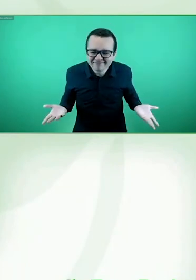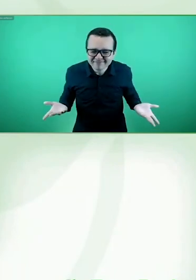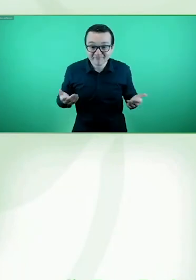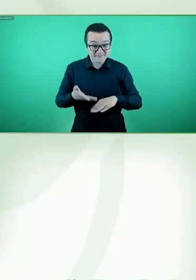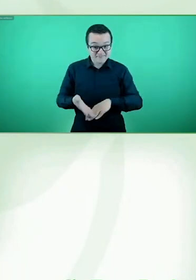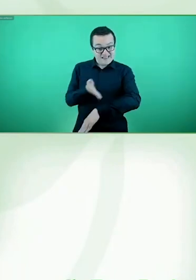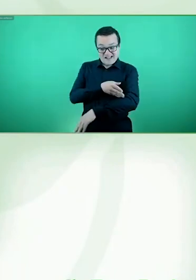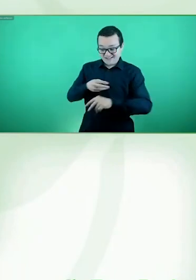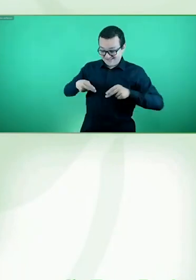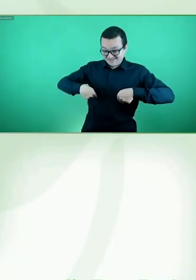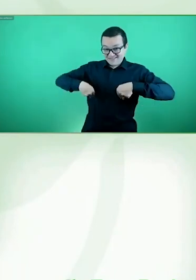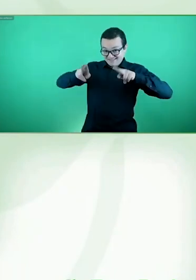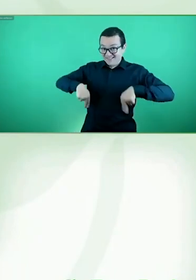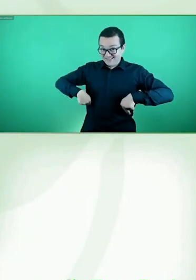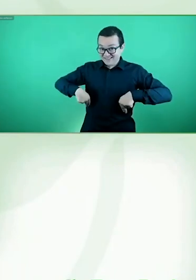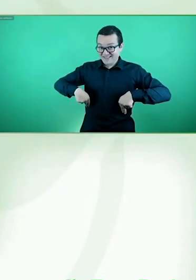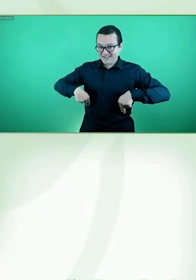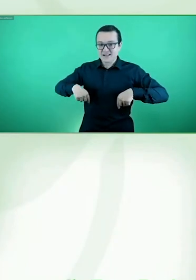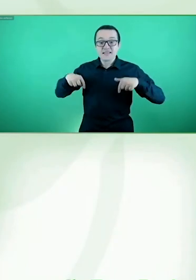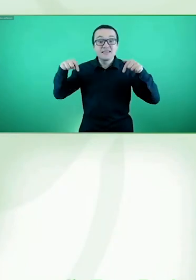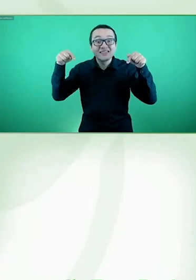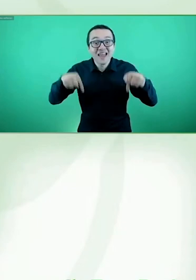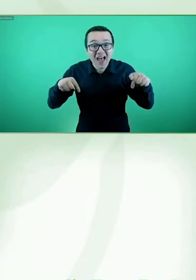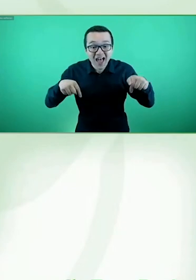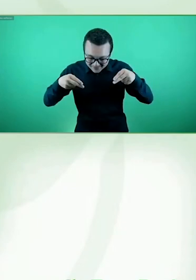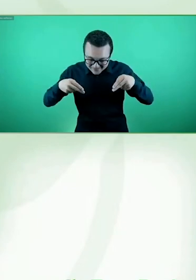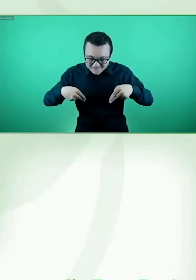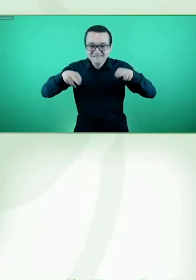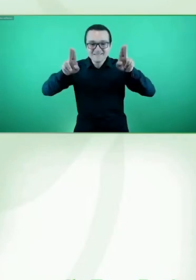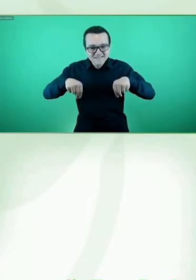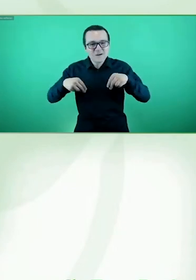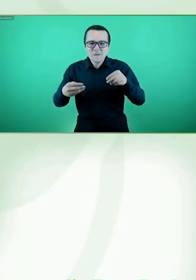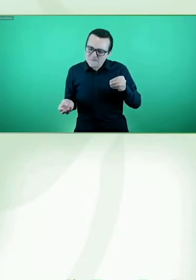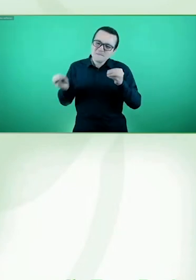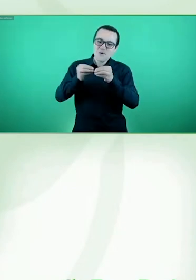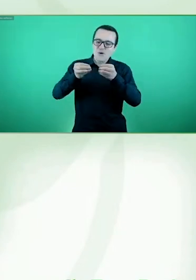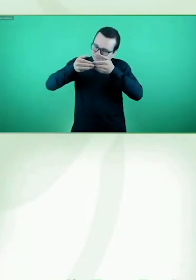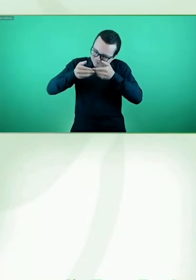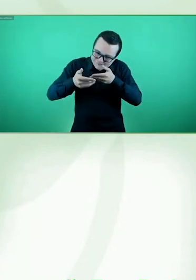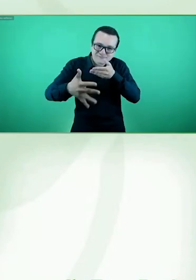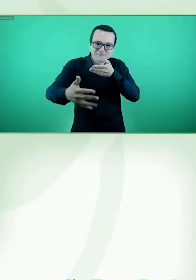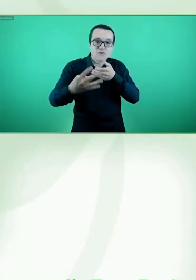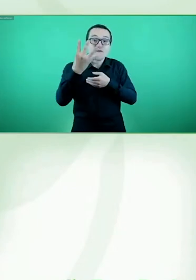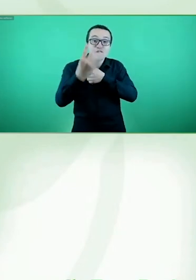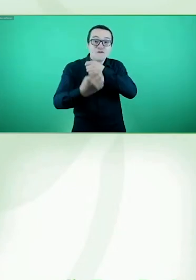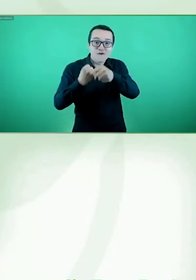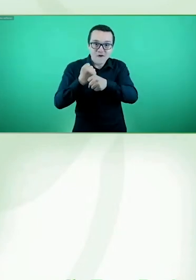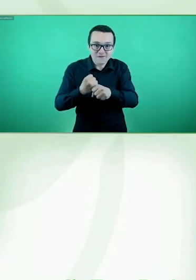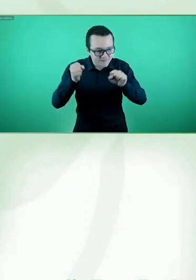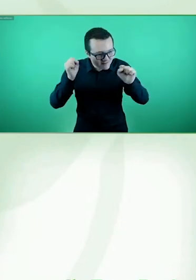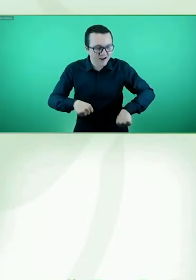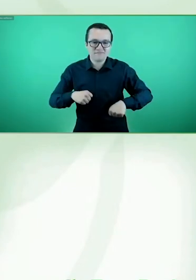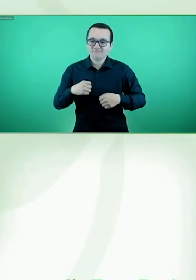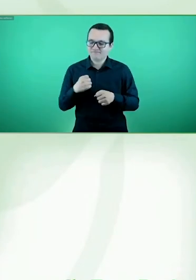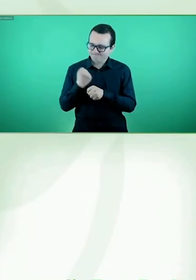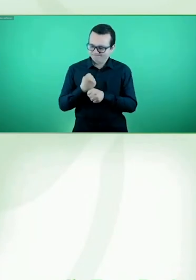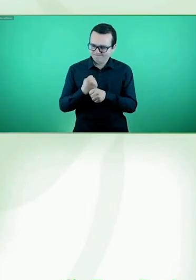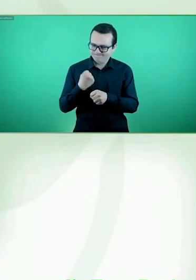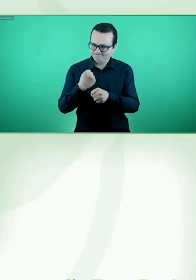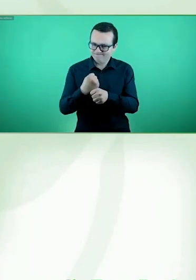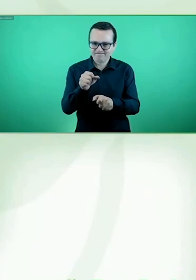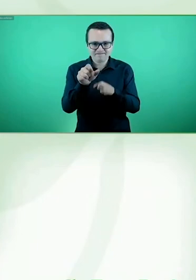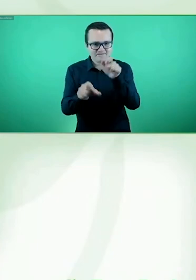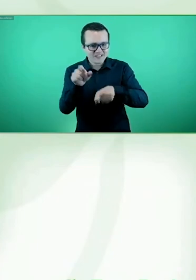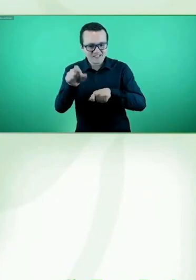Project por otros cuatro años para seguir trabajando por la inclusión de las personas con discapacidad, especialmente en el mundo hispanoparlante.